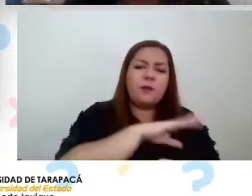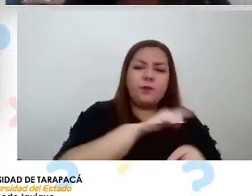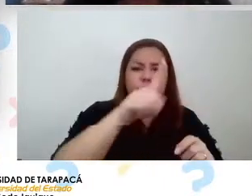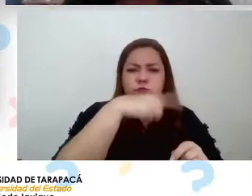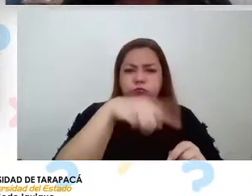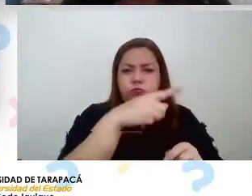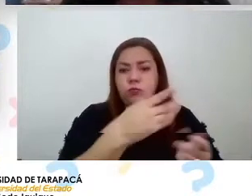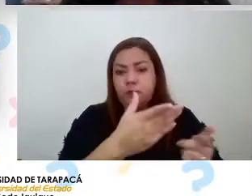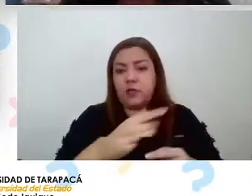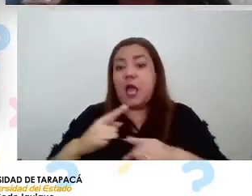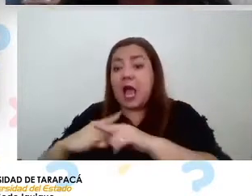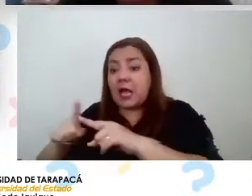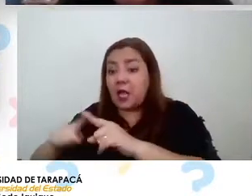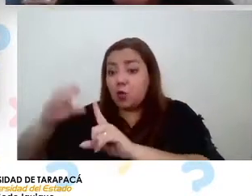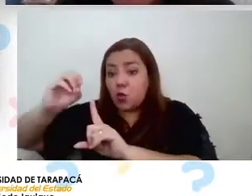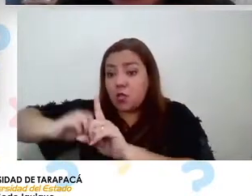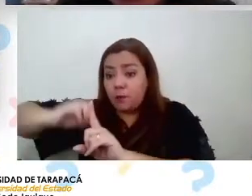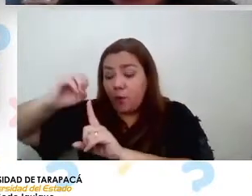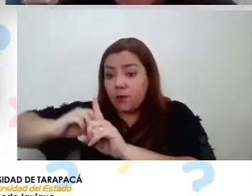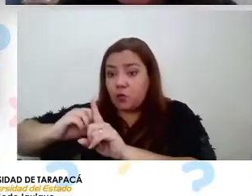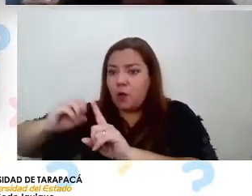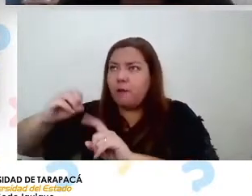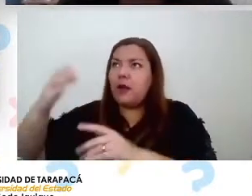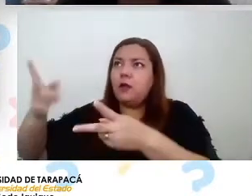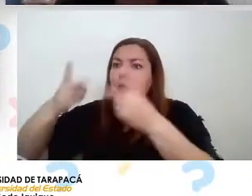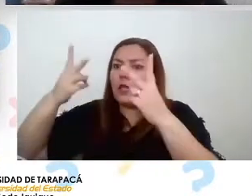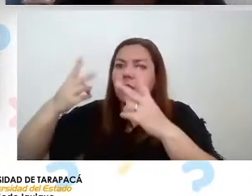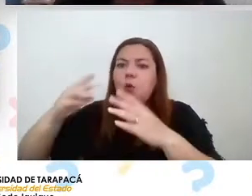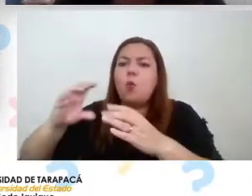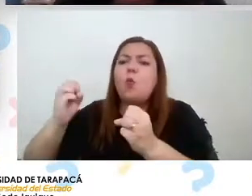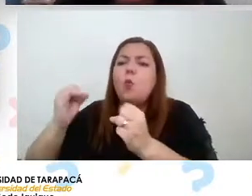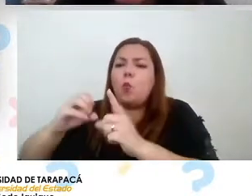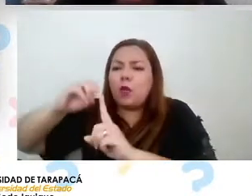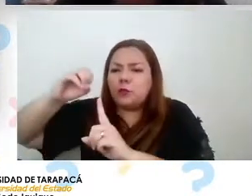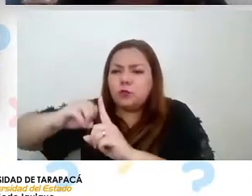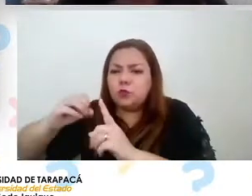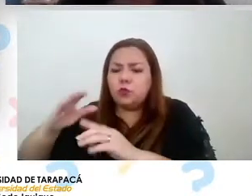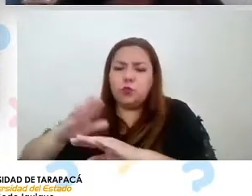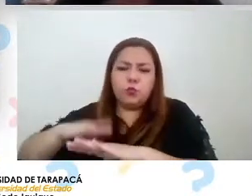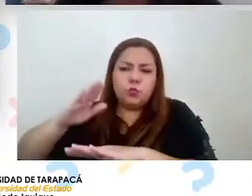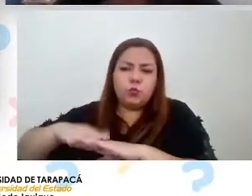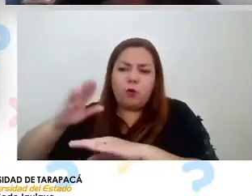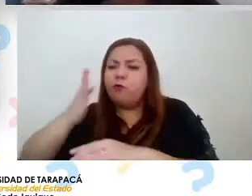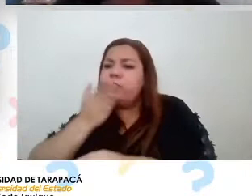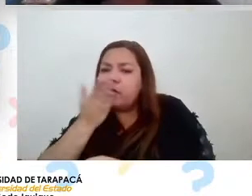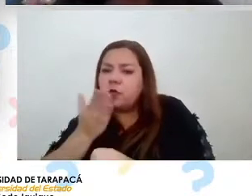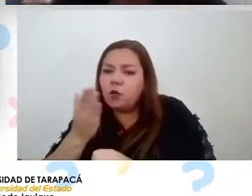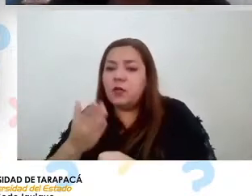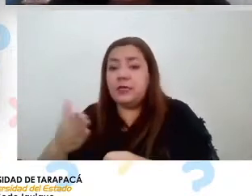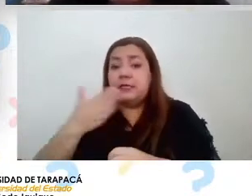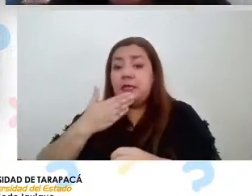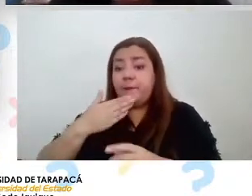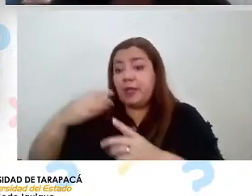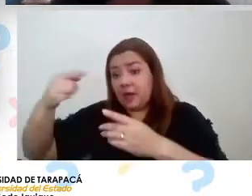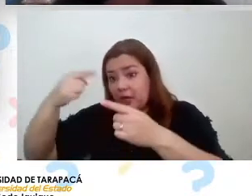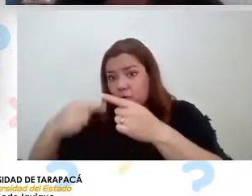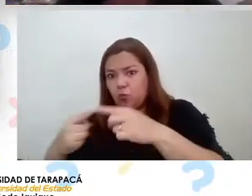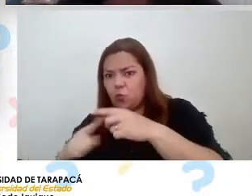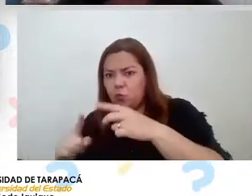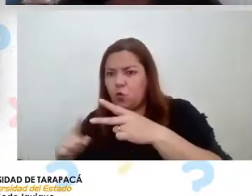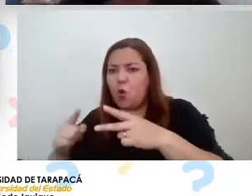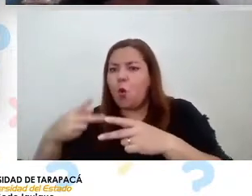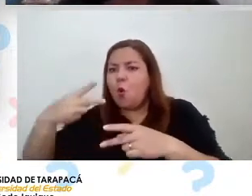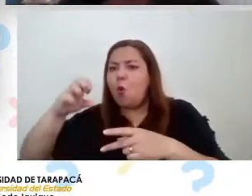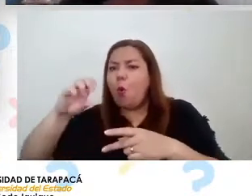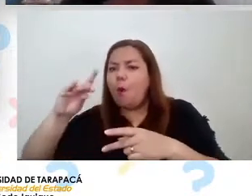aire un micrómetro para saber cuál es el porcentaje de humedad que tiene tanto cuando tenemos niebla como cuando